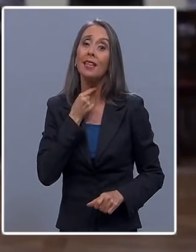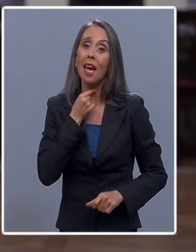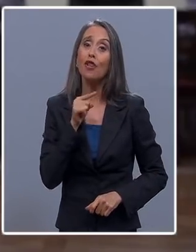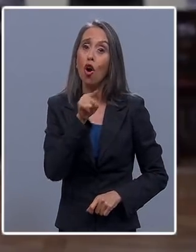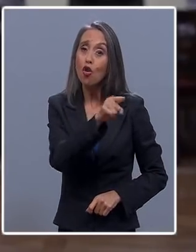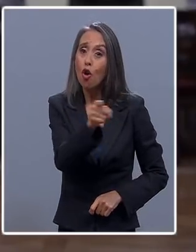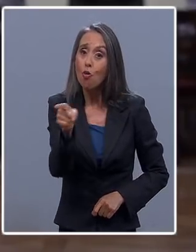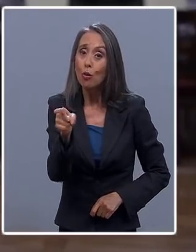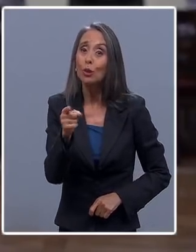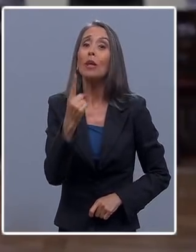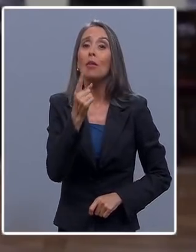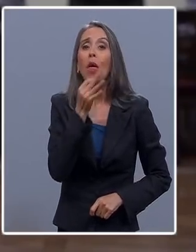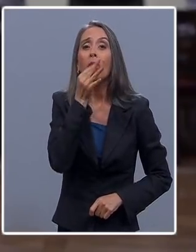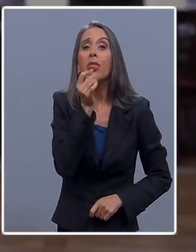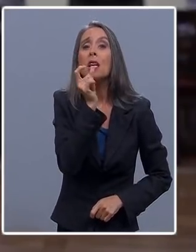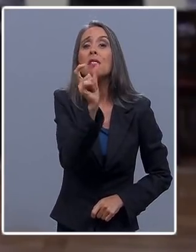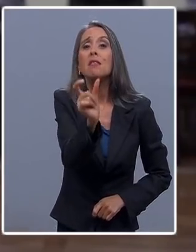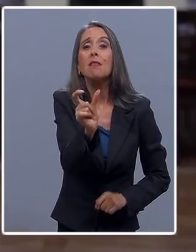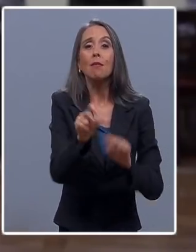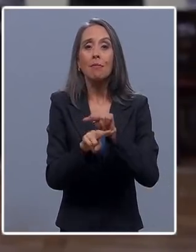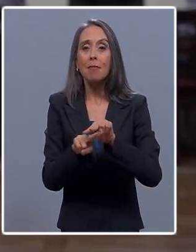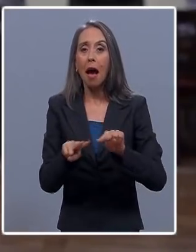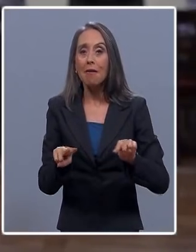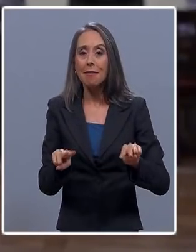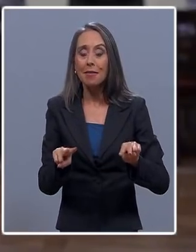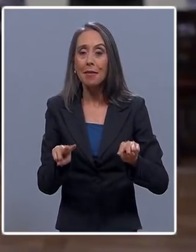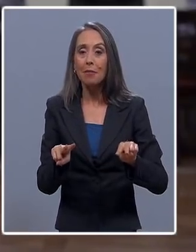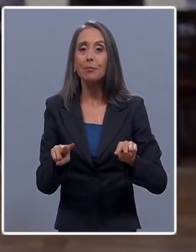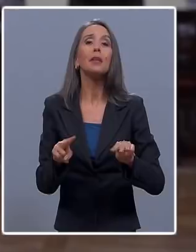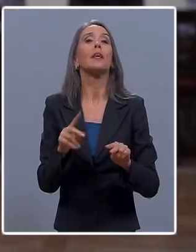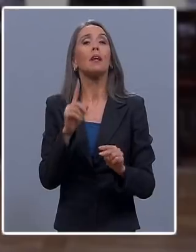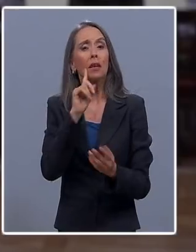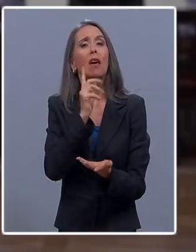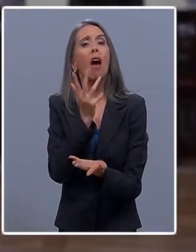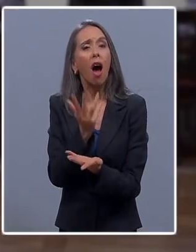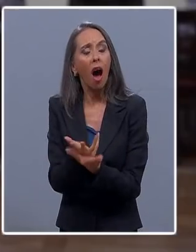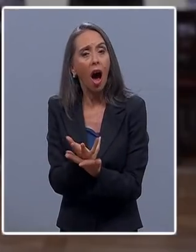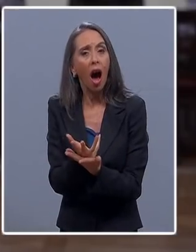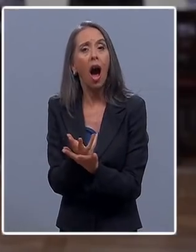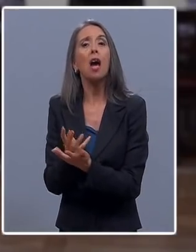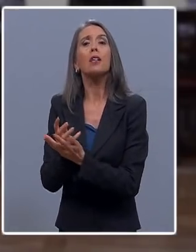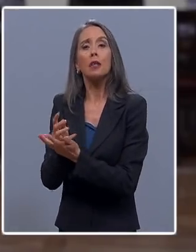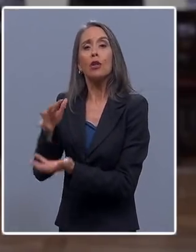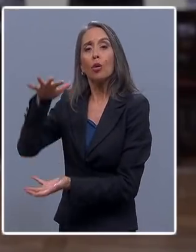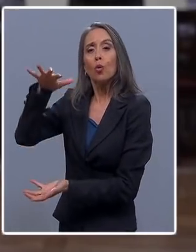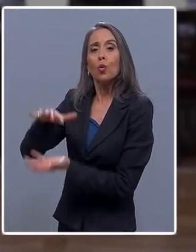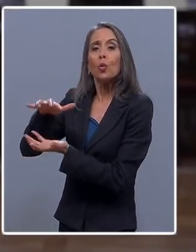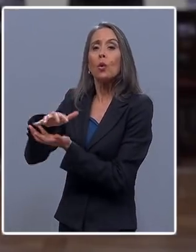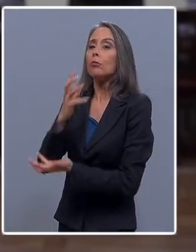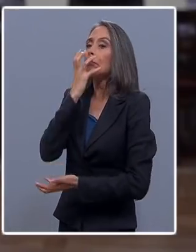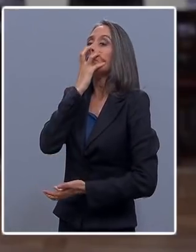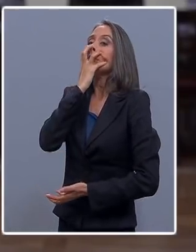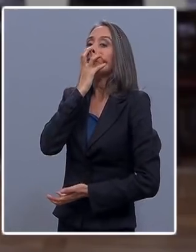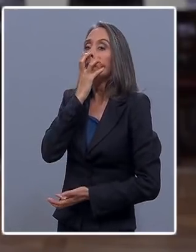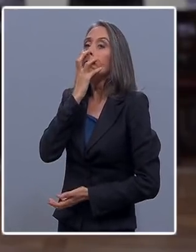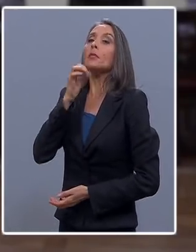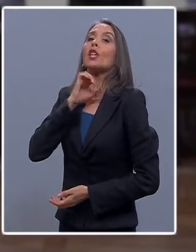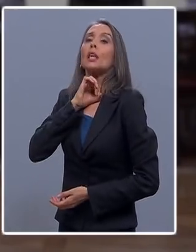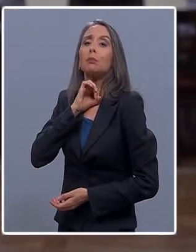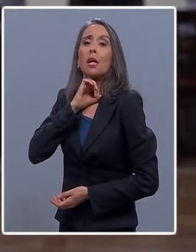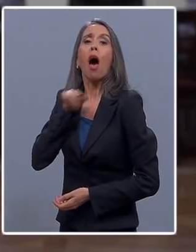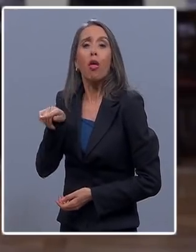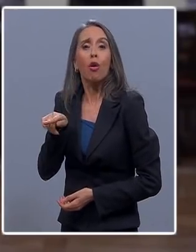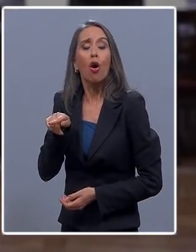con ustedes una palabra de tranquilidad respecto a la disponibilidad de respiradores mecánicos, porque sabemos